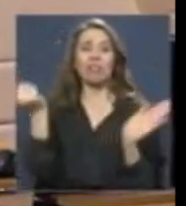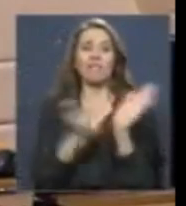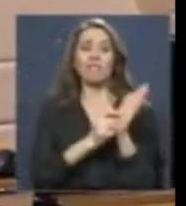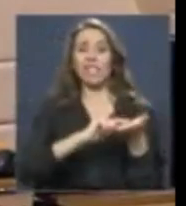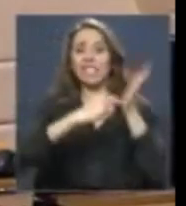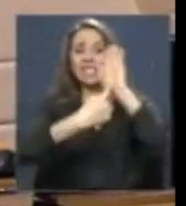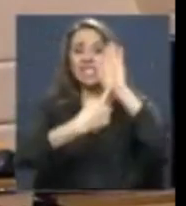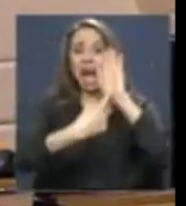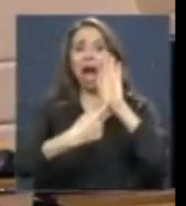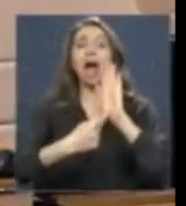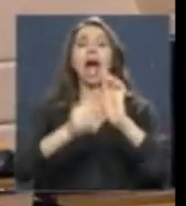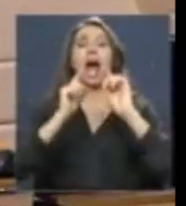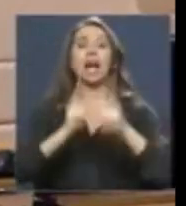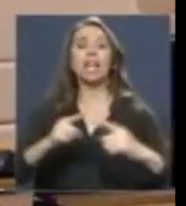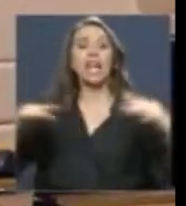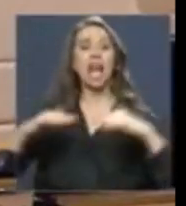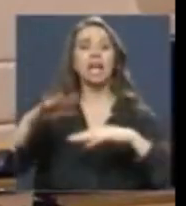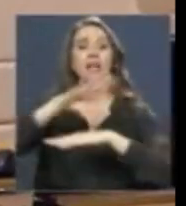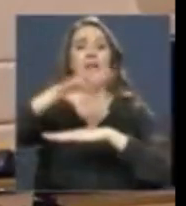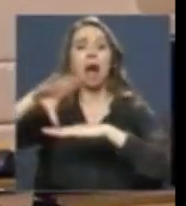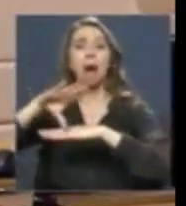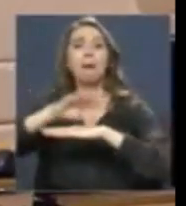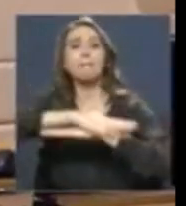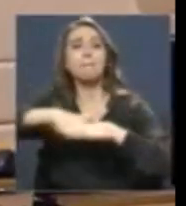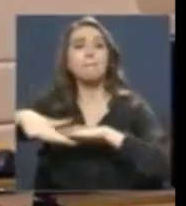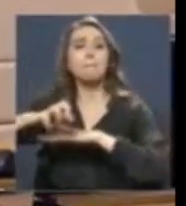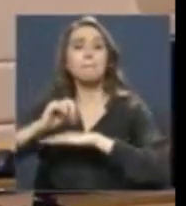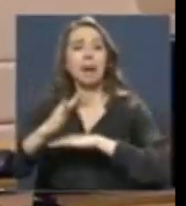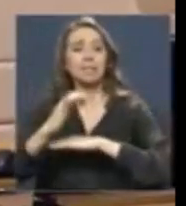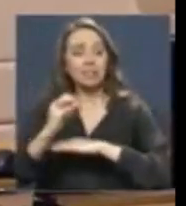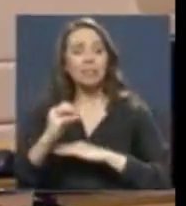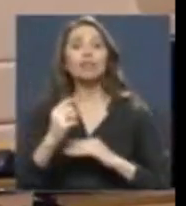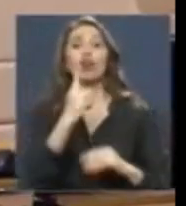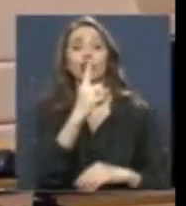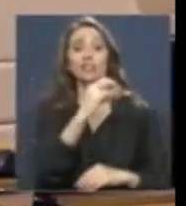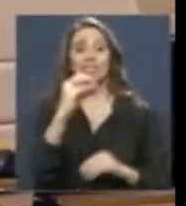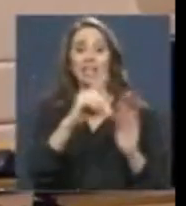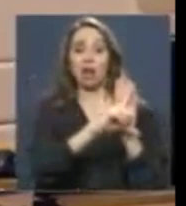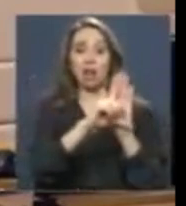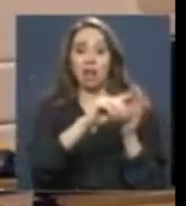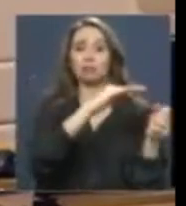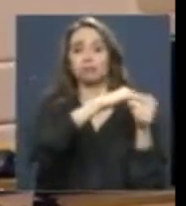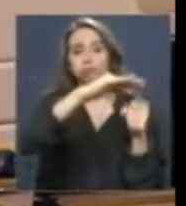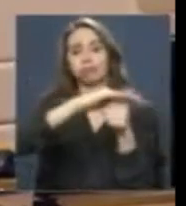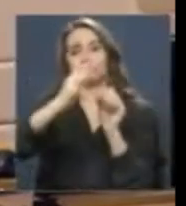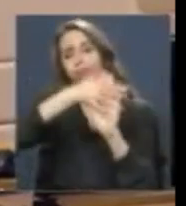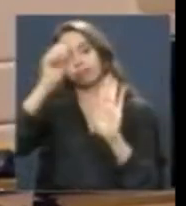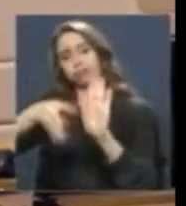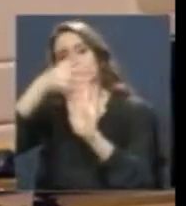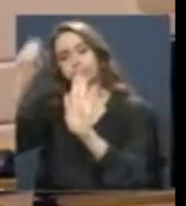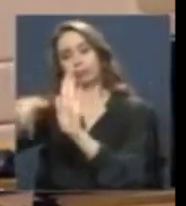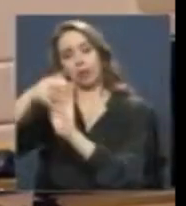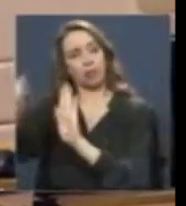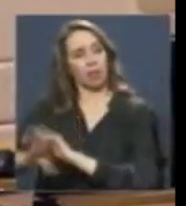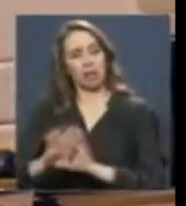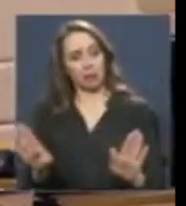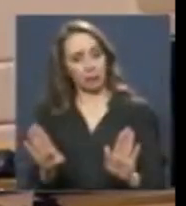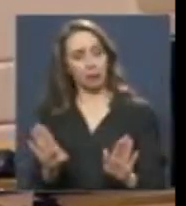Se están derogando estas 100 leyes, pero al mismo tiempo se está creando un mecanismo